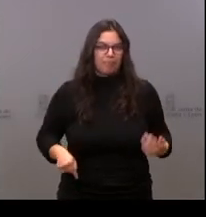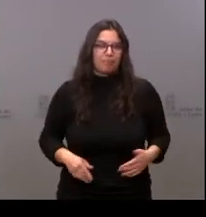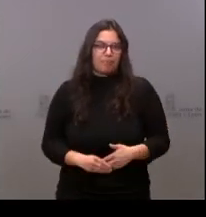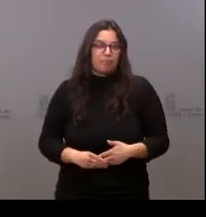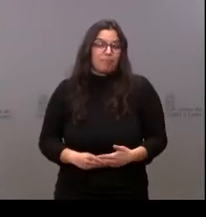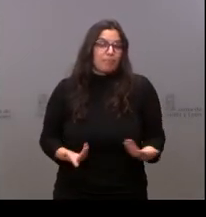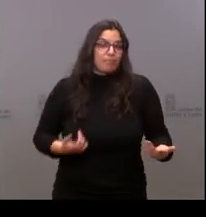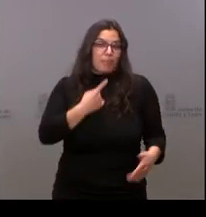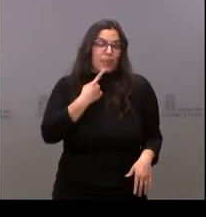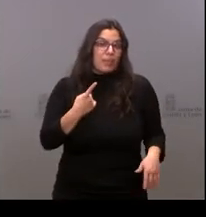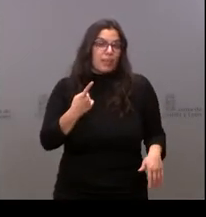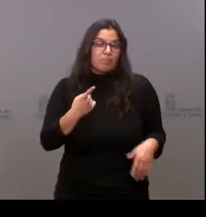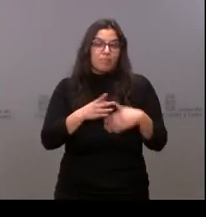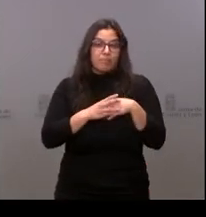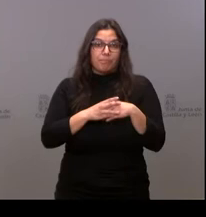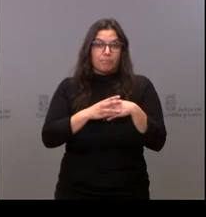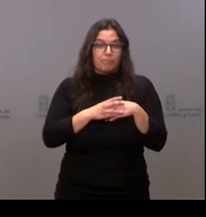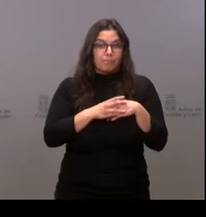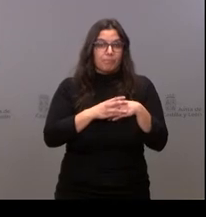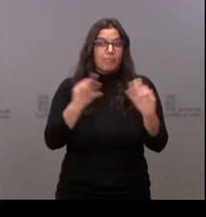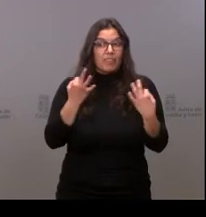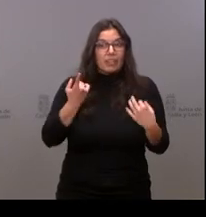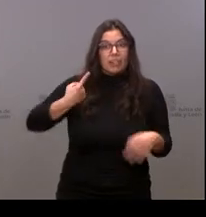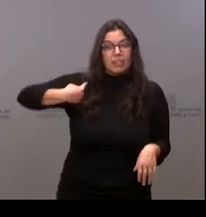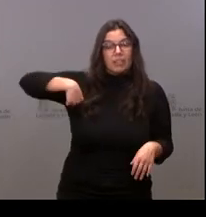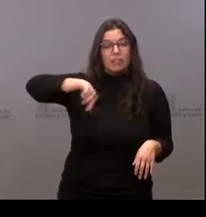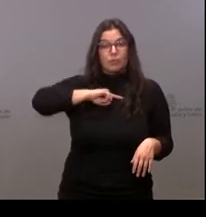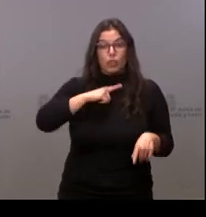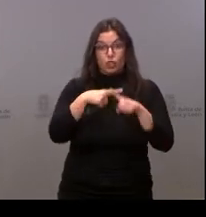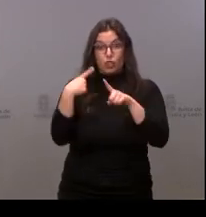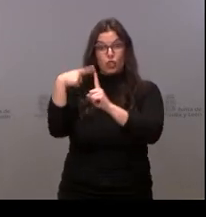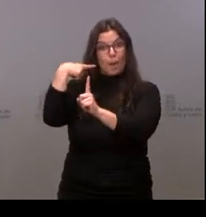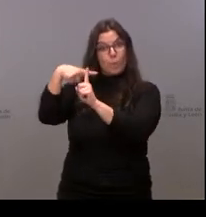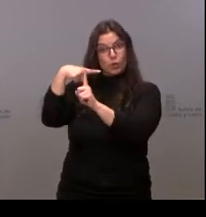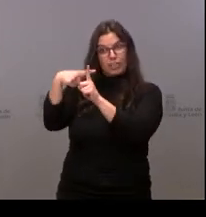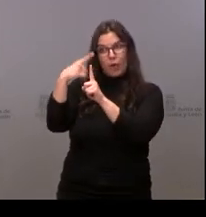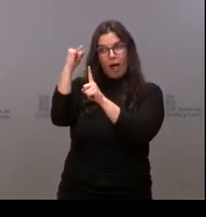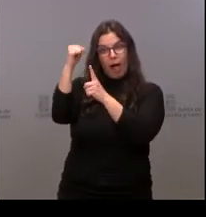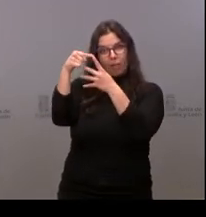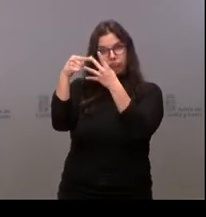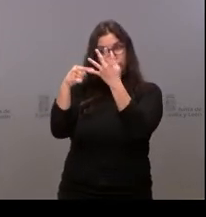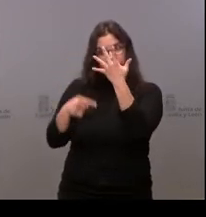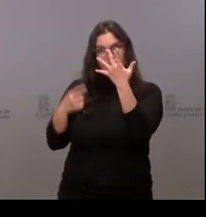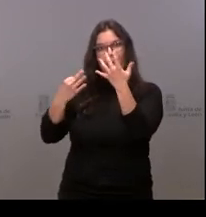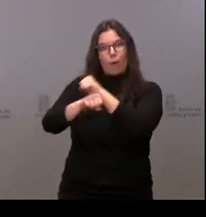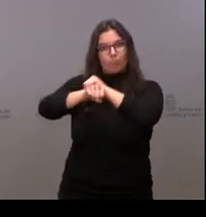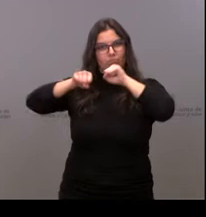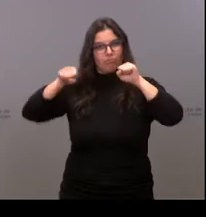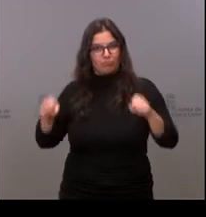Es decir, que tenemos que reforzar las virtudes de este terreno que tenemos, de esta tierra